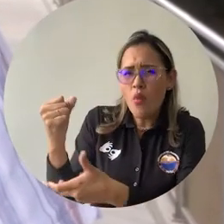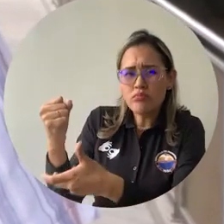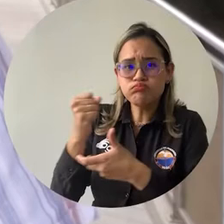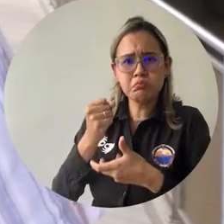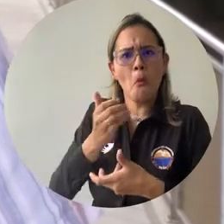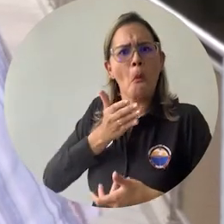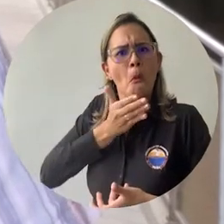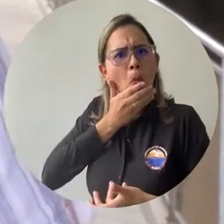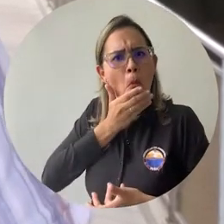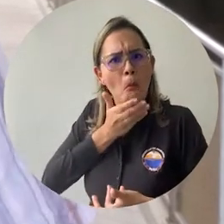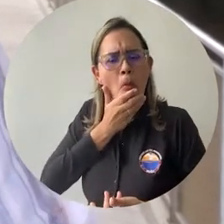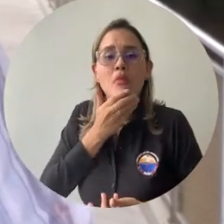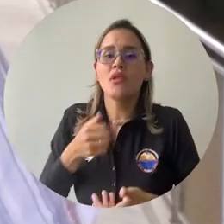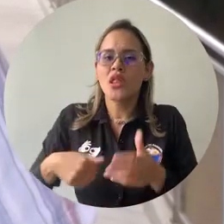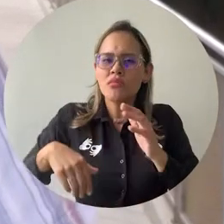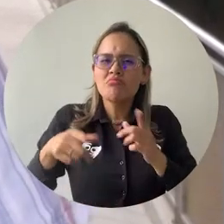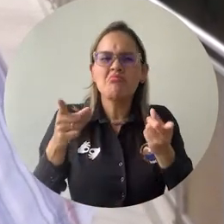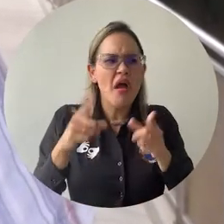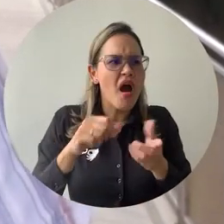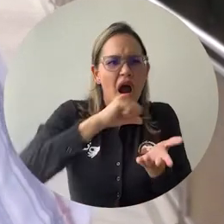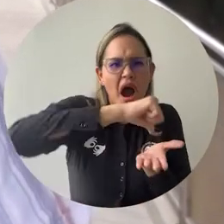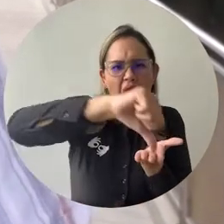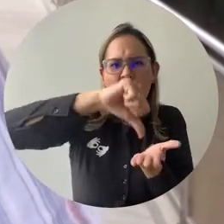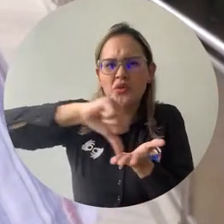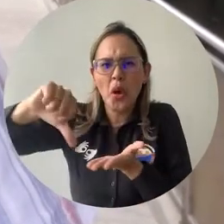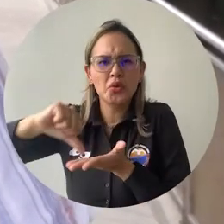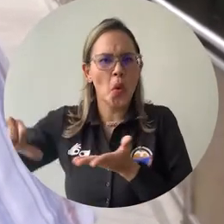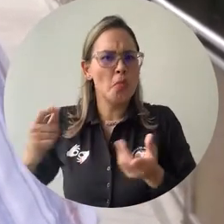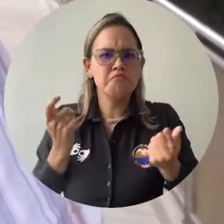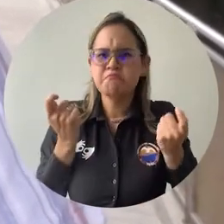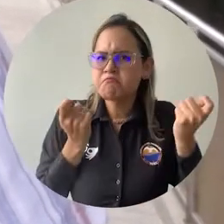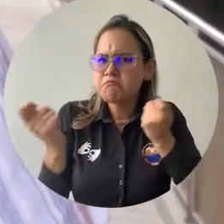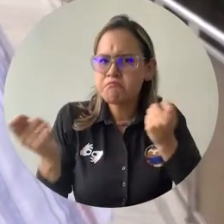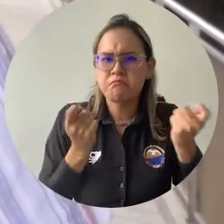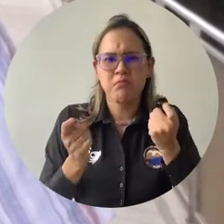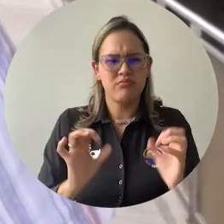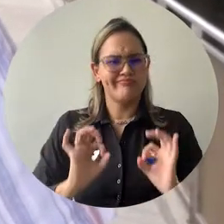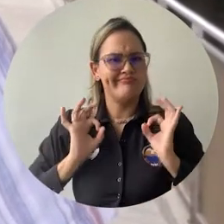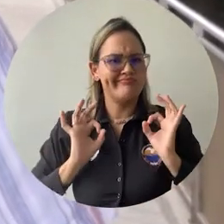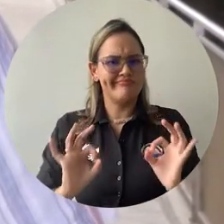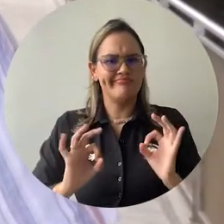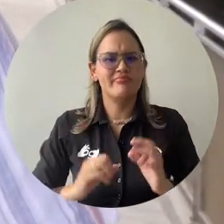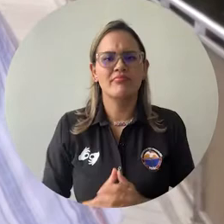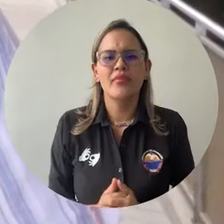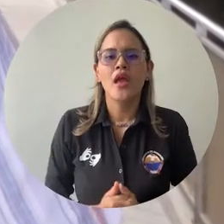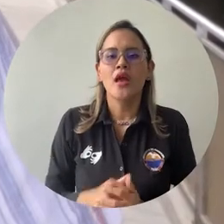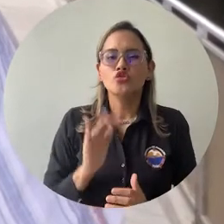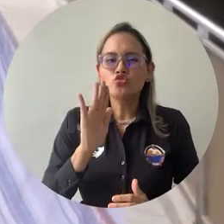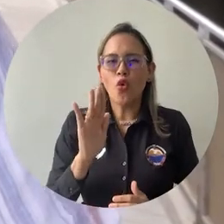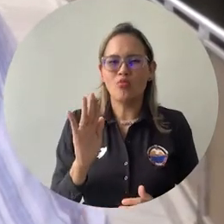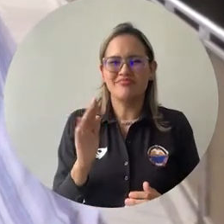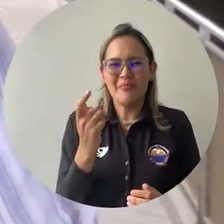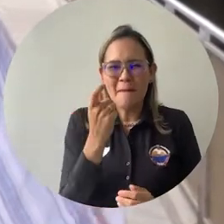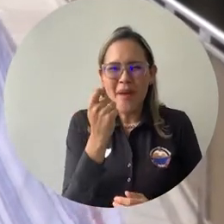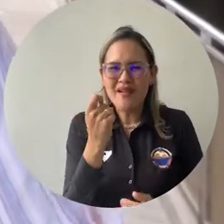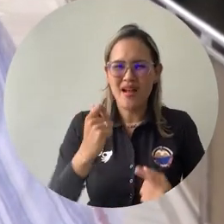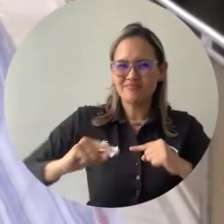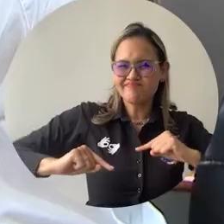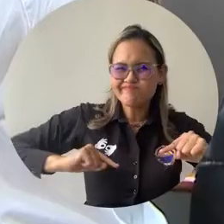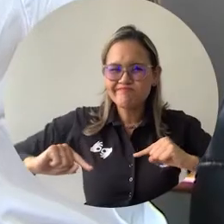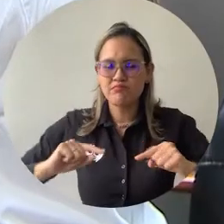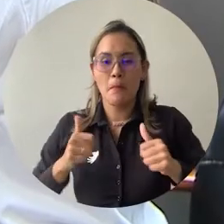están por encima de los presupuestados, los costos y gastos están controlados, o sea que la universidad desde el punto de vista